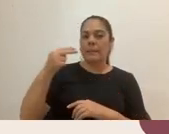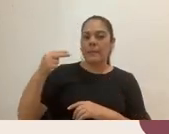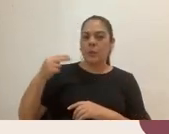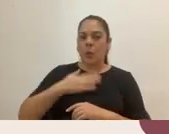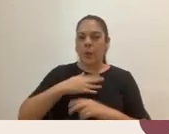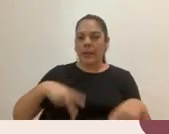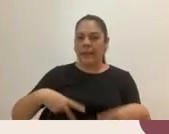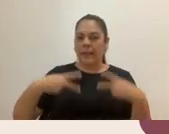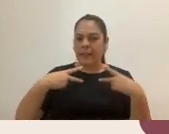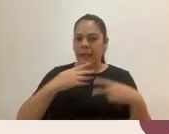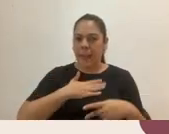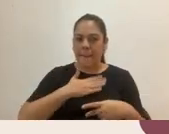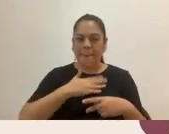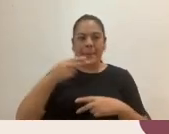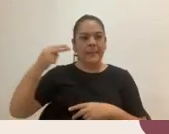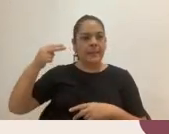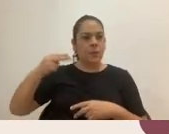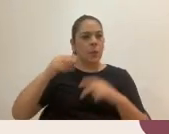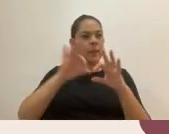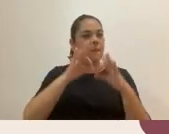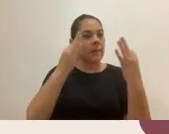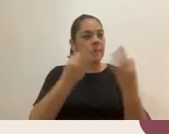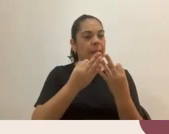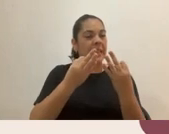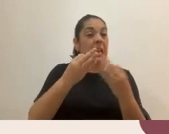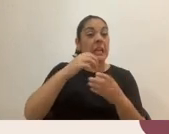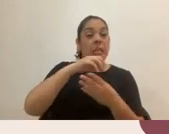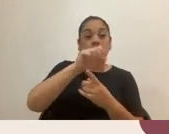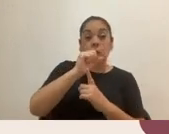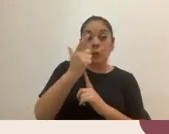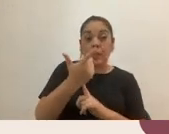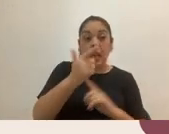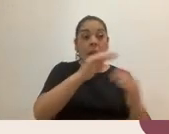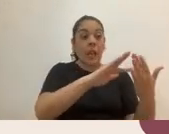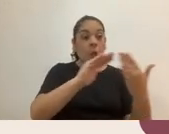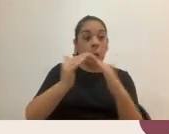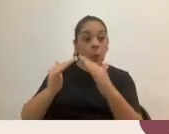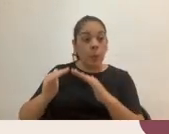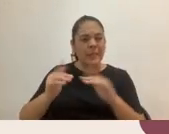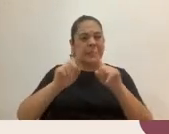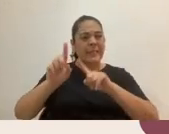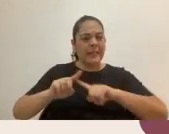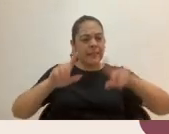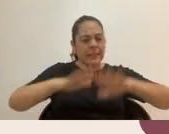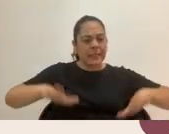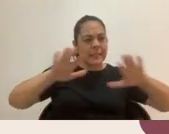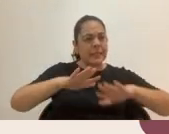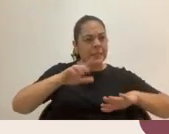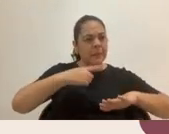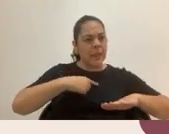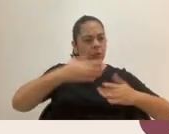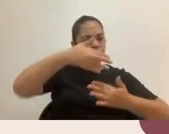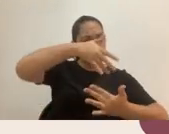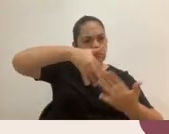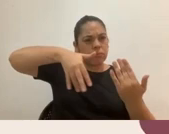¿Cuál es nuestra historia incluso social, comunitaria, de los espacios que nos hemos desenvuelto desde que éramos niños o